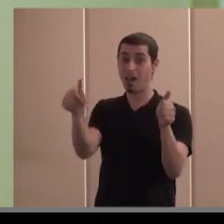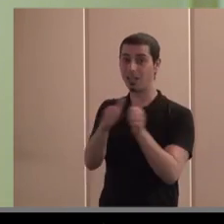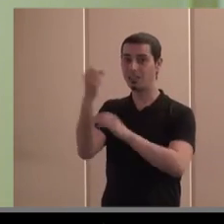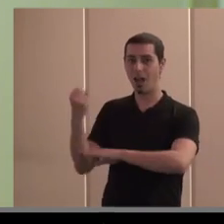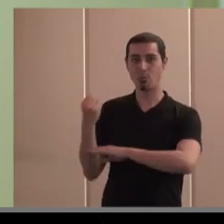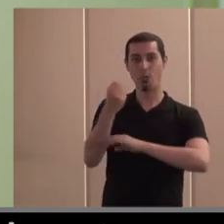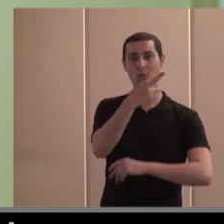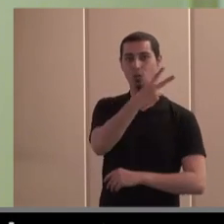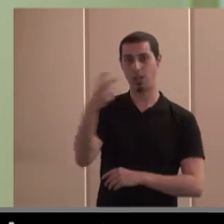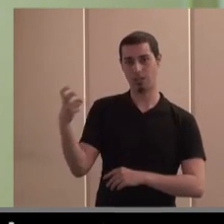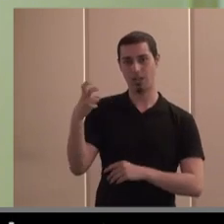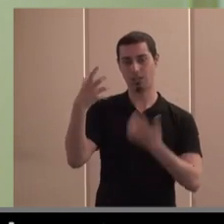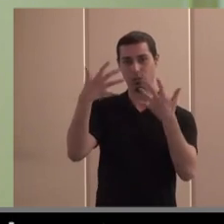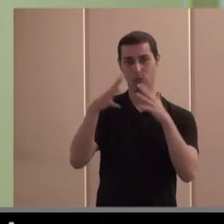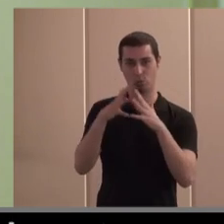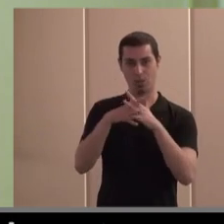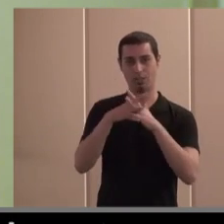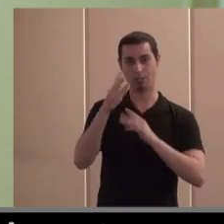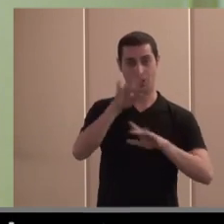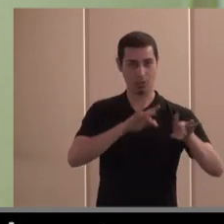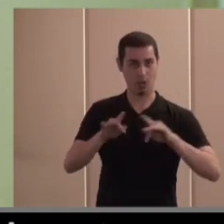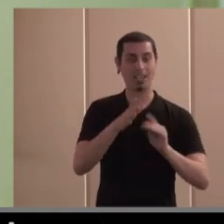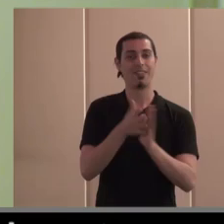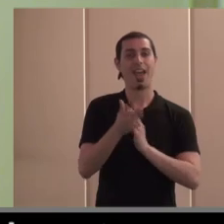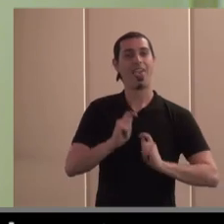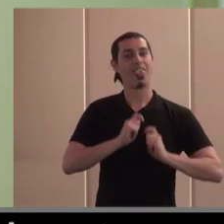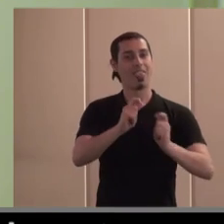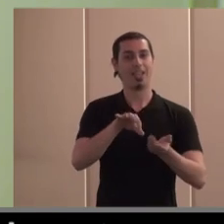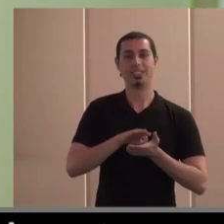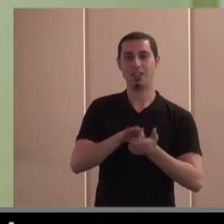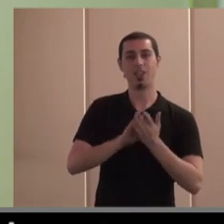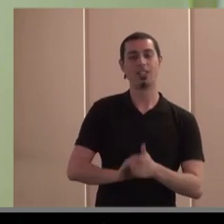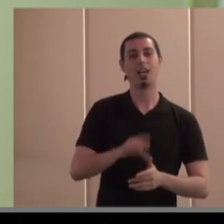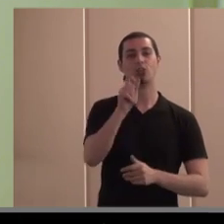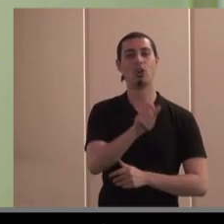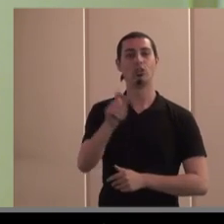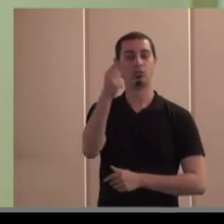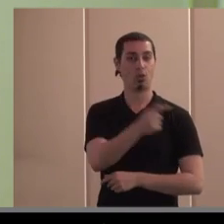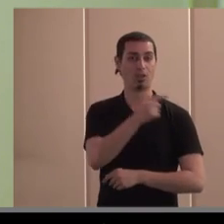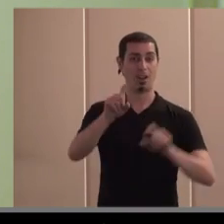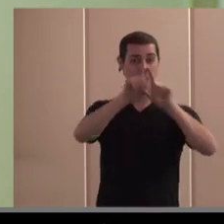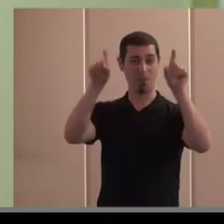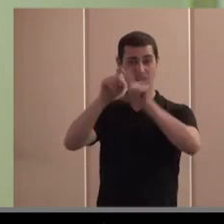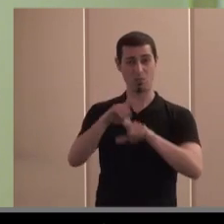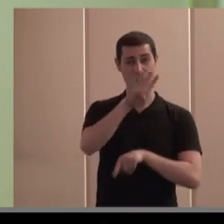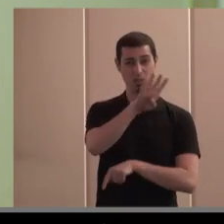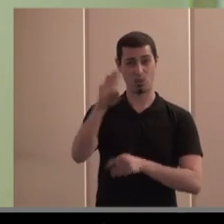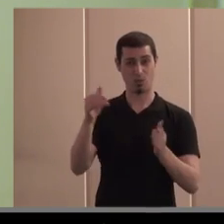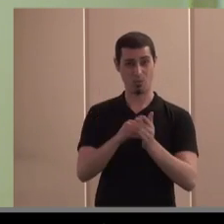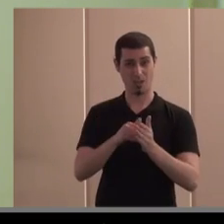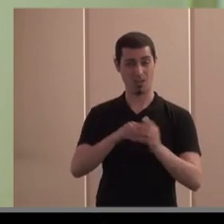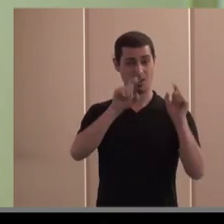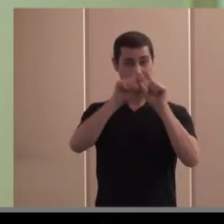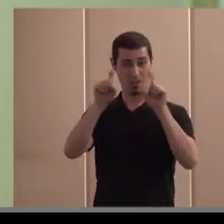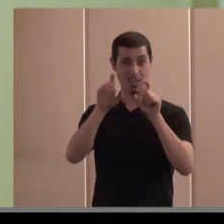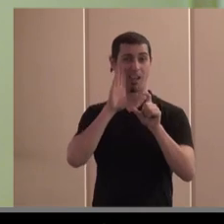territoriales que son las que dan servicio a las 44.000 empresas que comentábamos al principio de la intervención